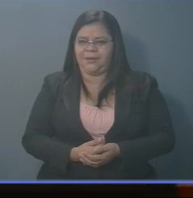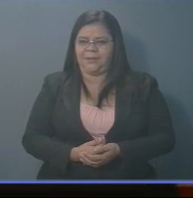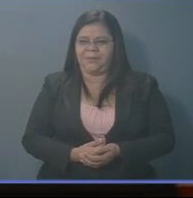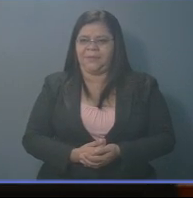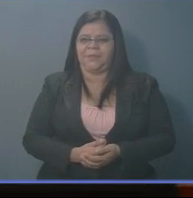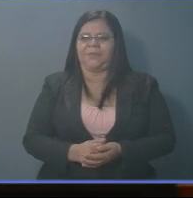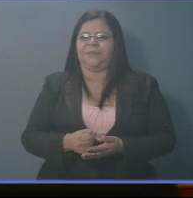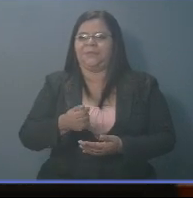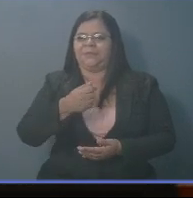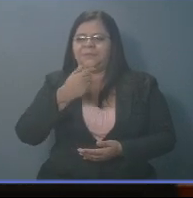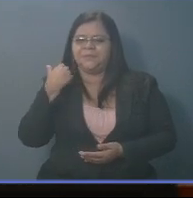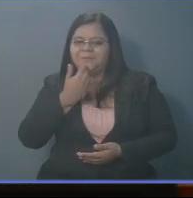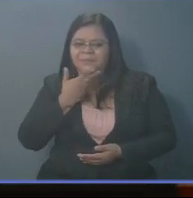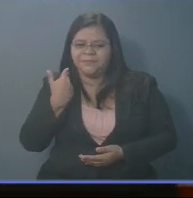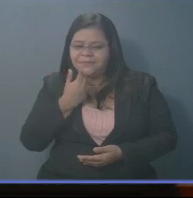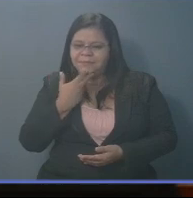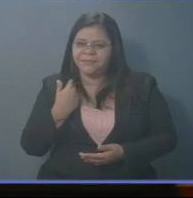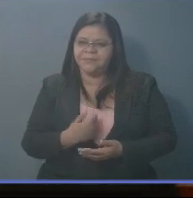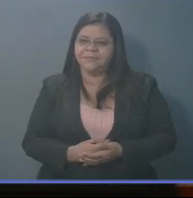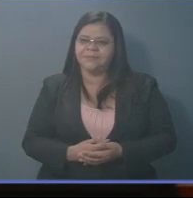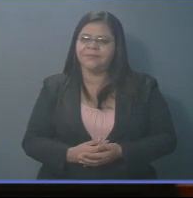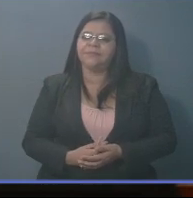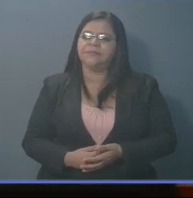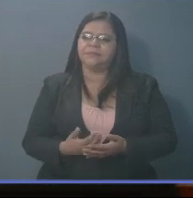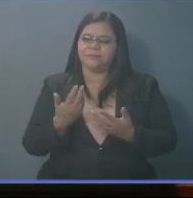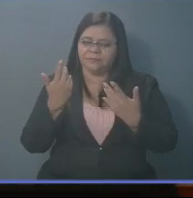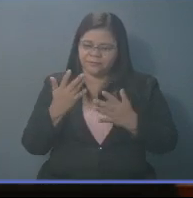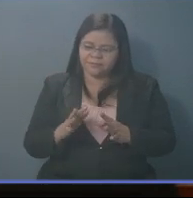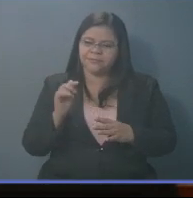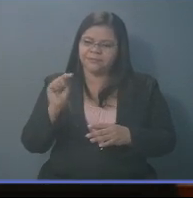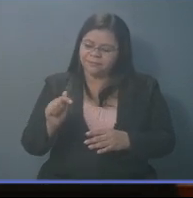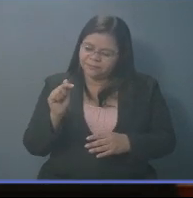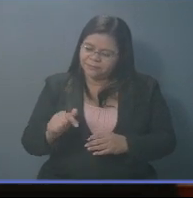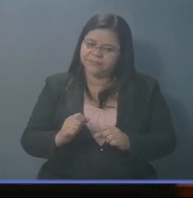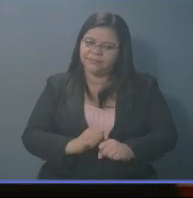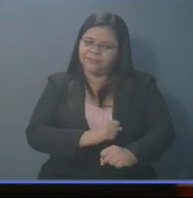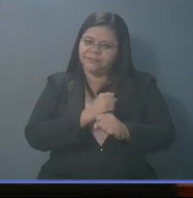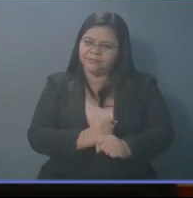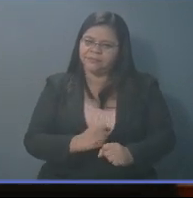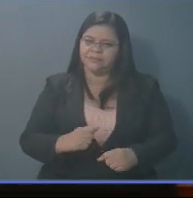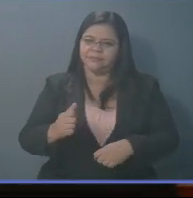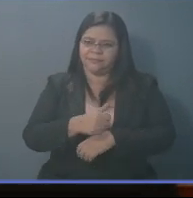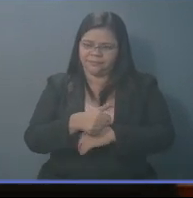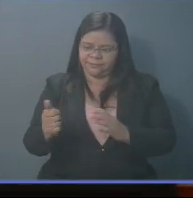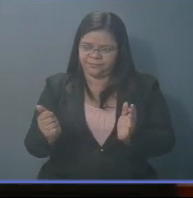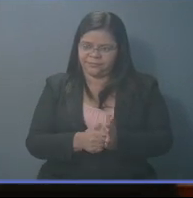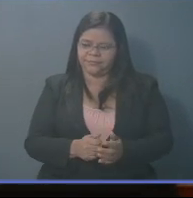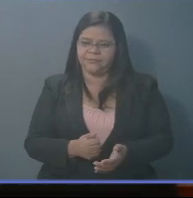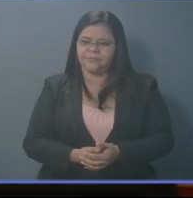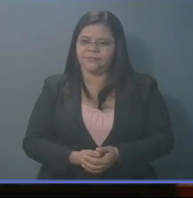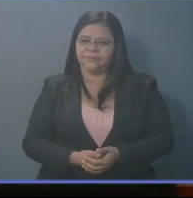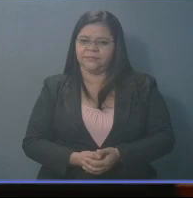Ocurre que hasta allí llega la potestad de la asamblea legislativa.